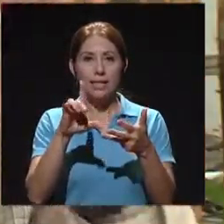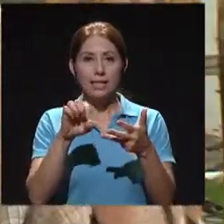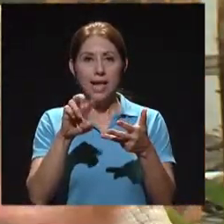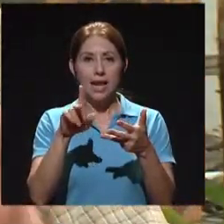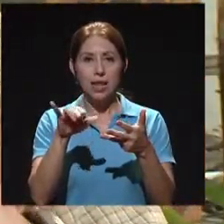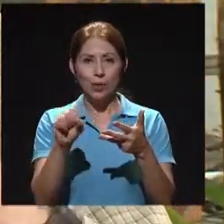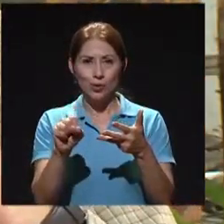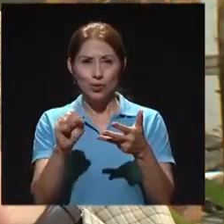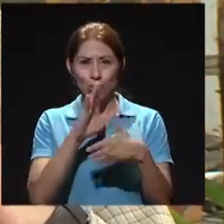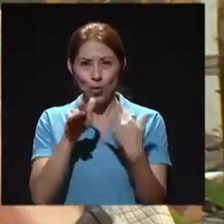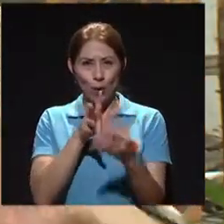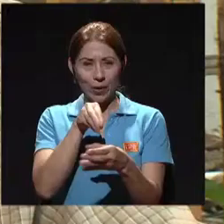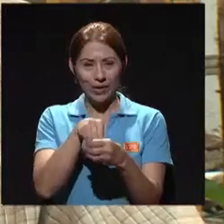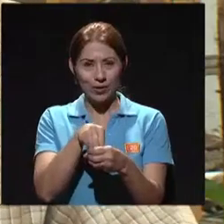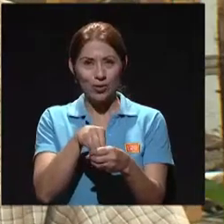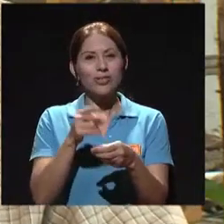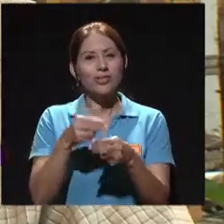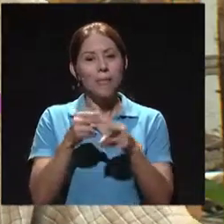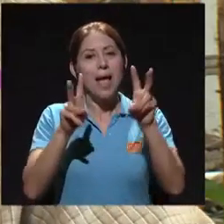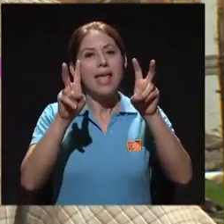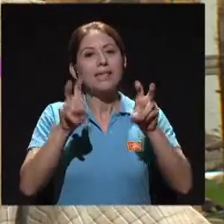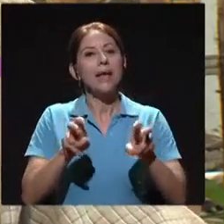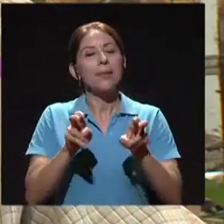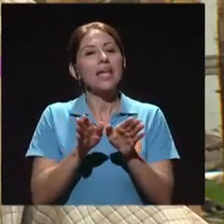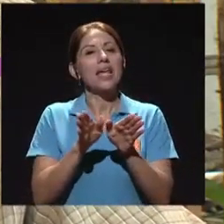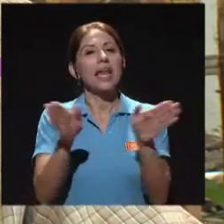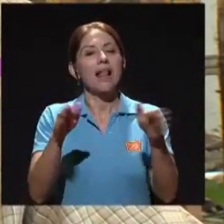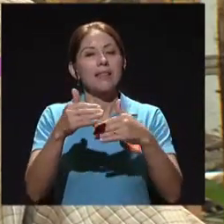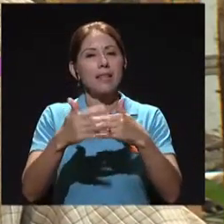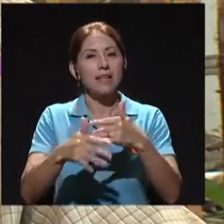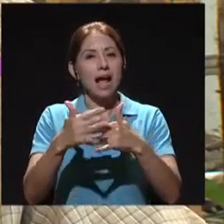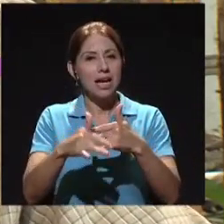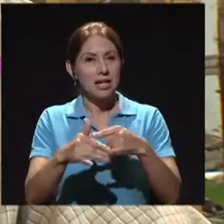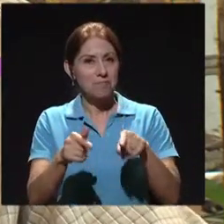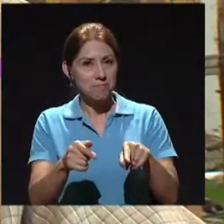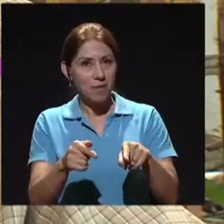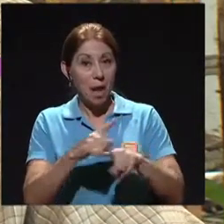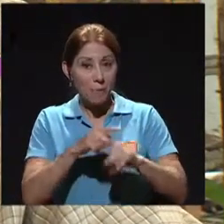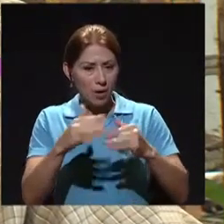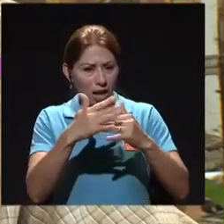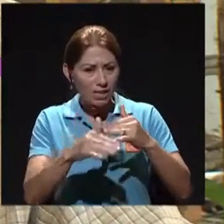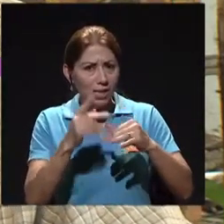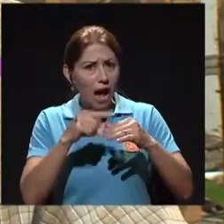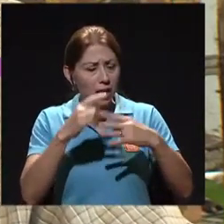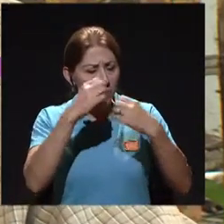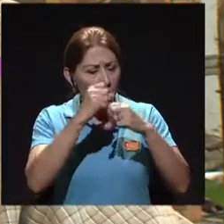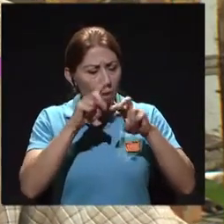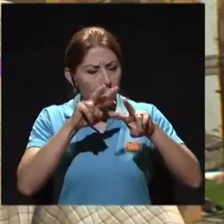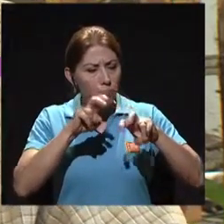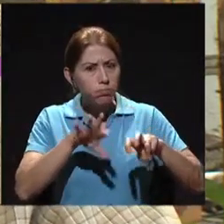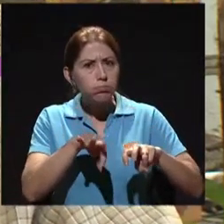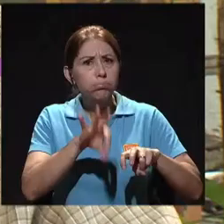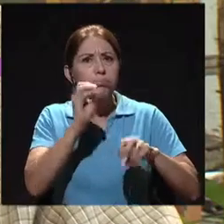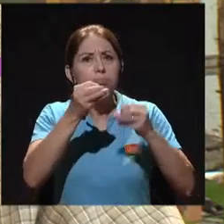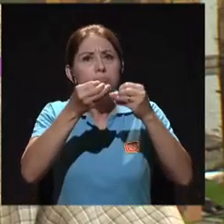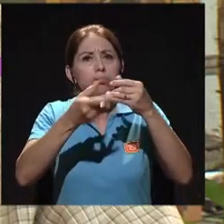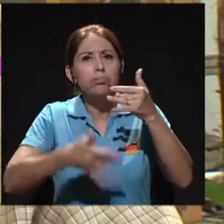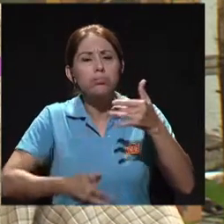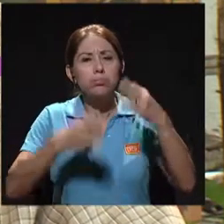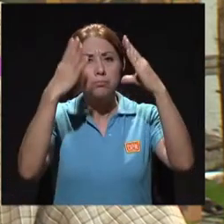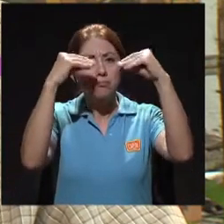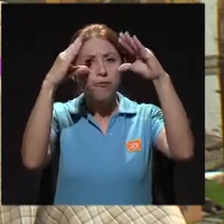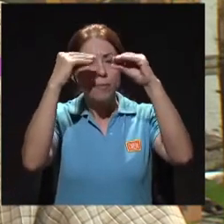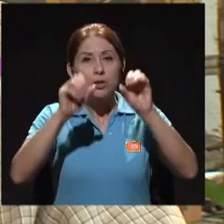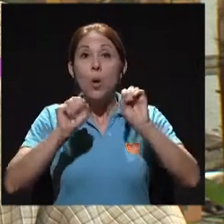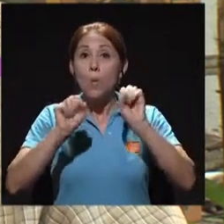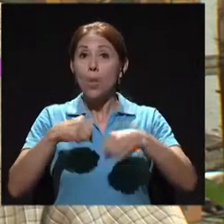examen general de sangre, ¿verdad? Pero, obviamente, de la sangre nosotros obtenemos cualquier cantidad de información, podemos hacer pruebas